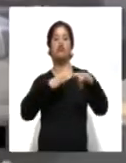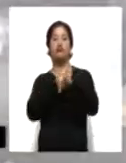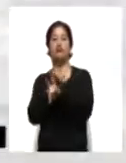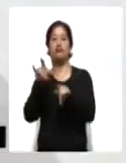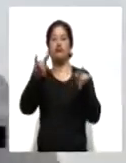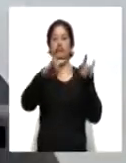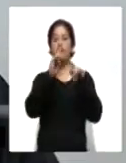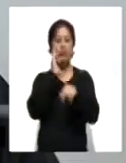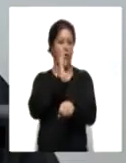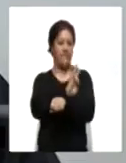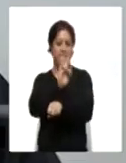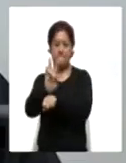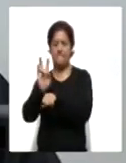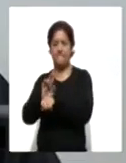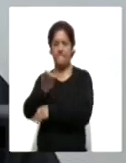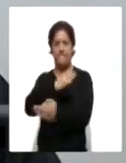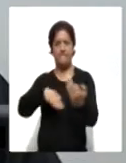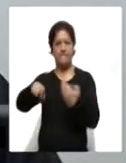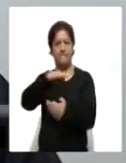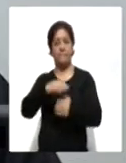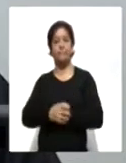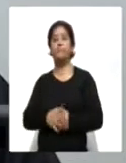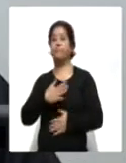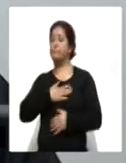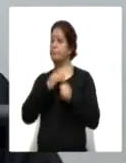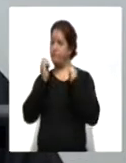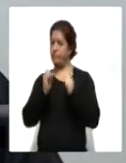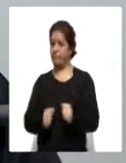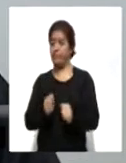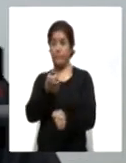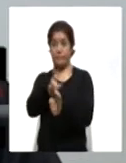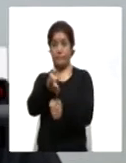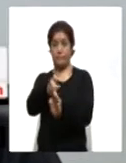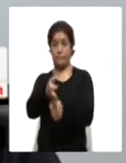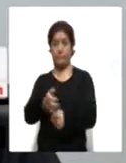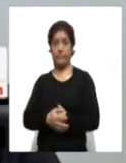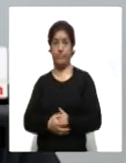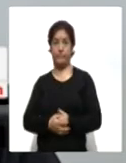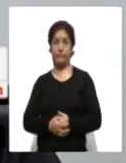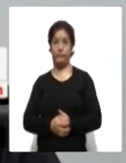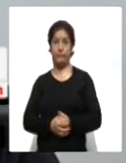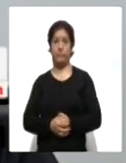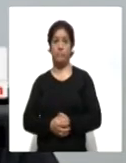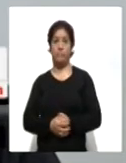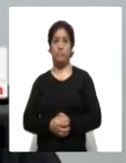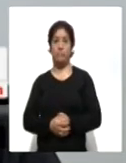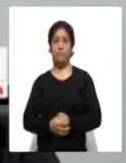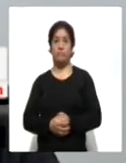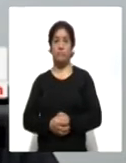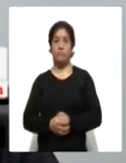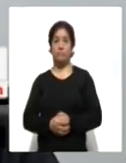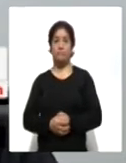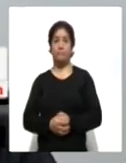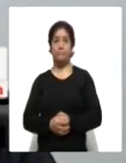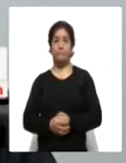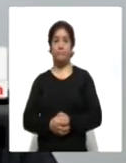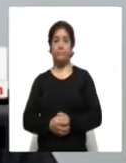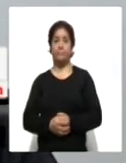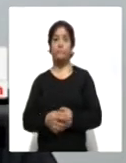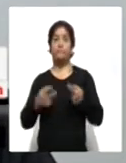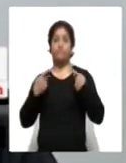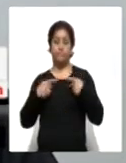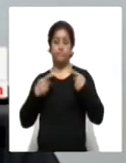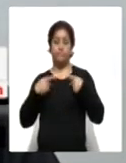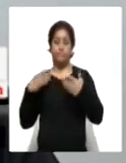de venta. Vamos a garantizar, en este caso, de los pobladores a los que salgan a realizar